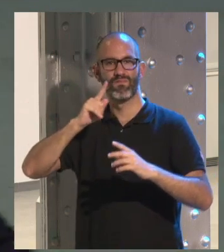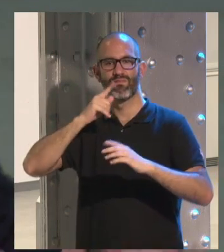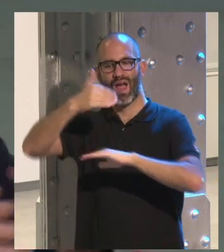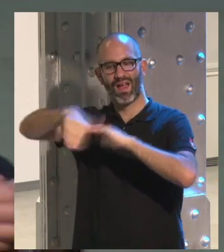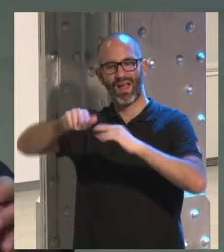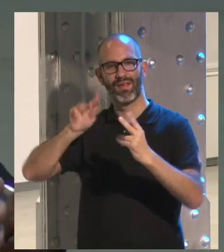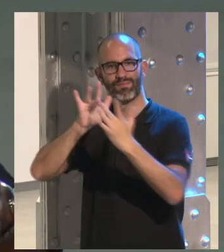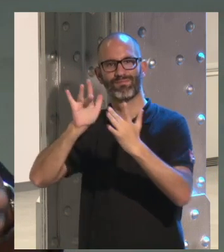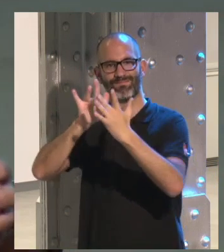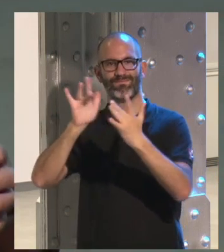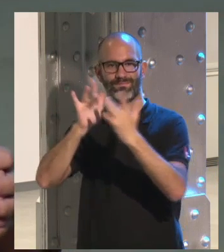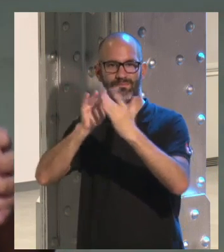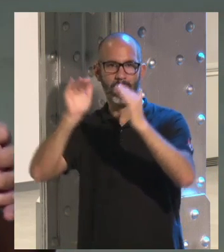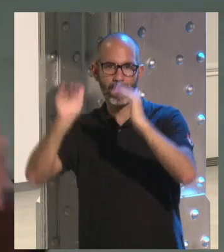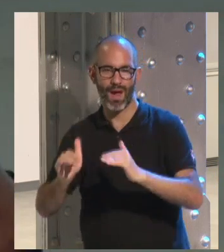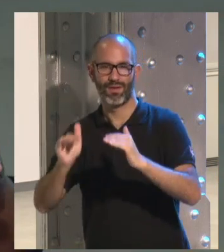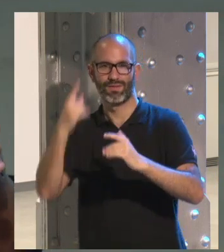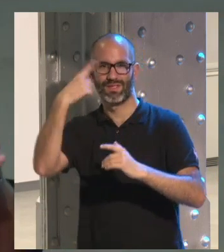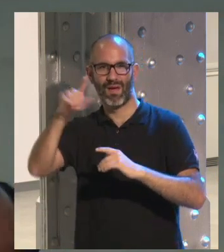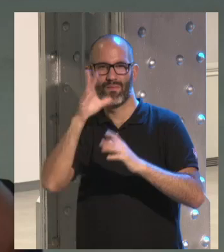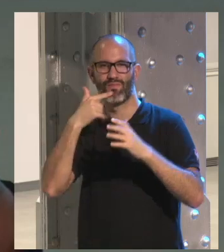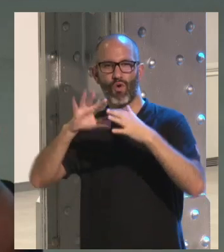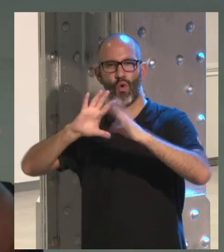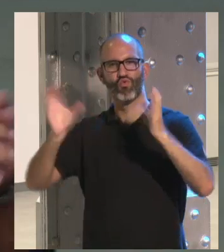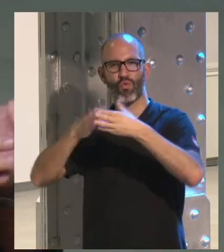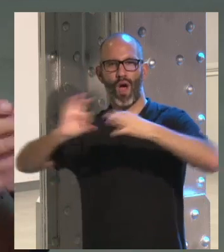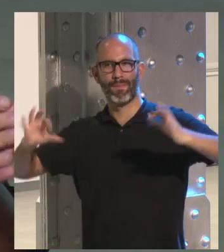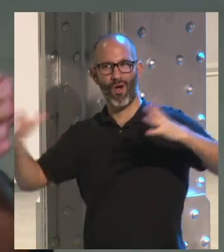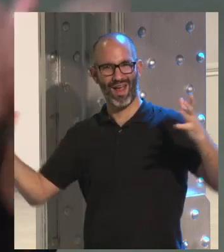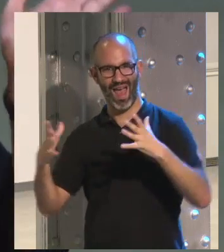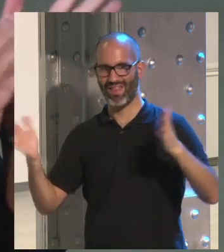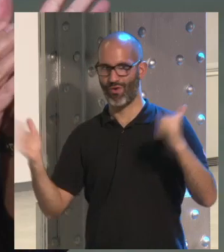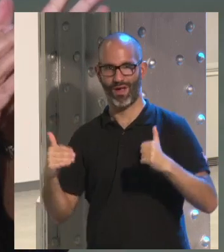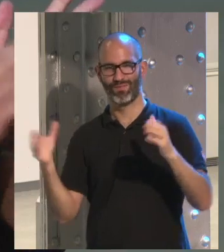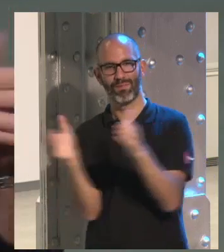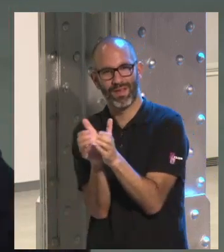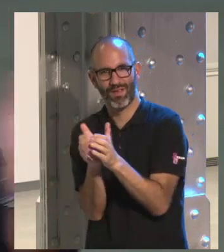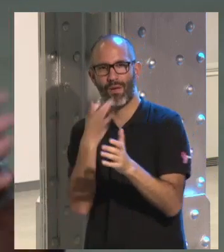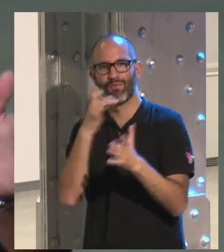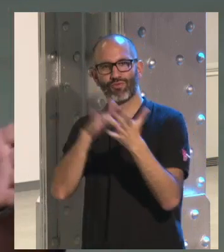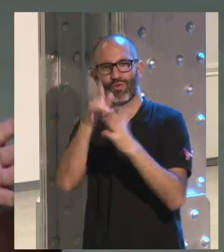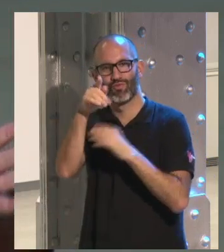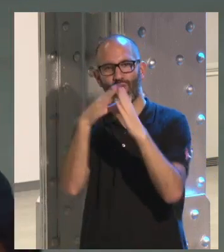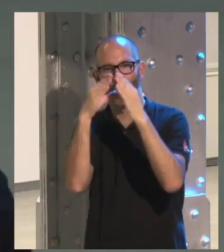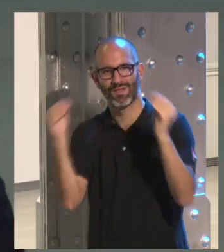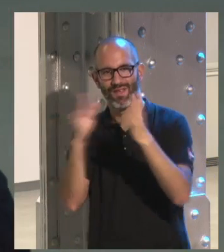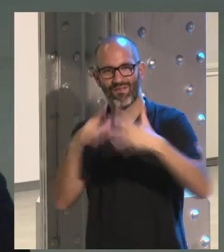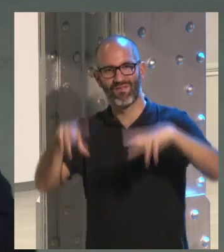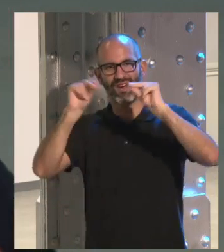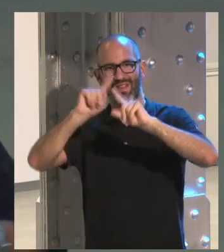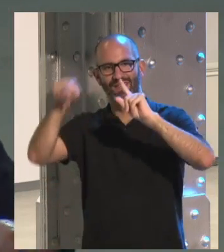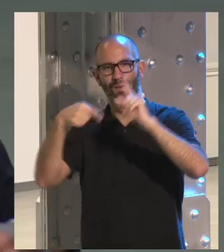sociales son vamos a decir círculos más pequeños y que cuando te ibas de la universidad perdías un poco el contacto del